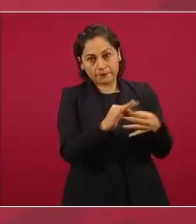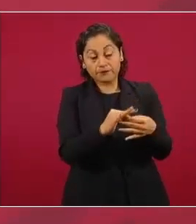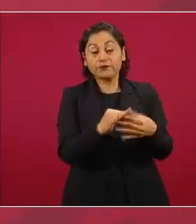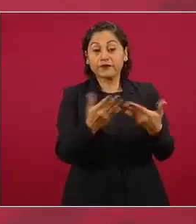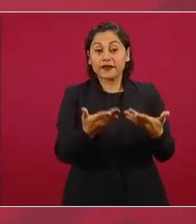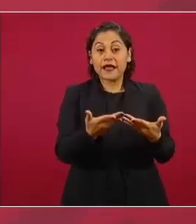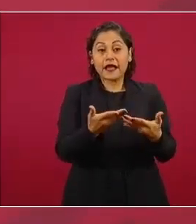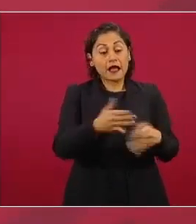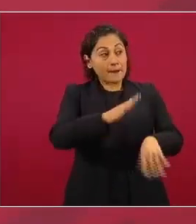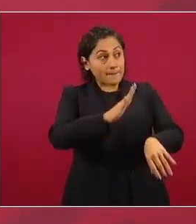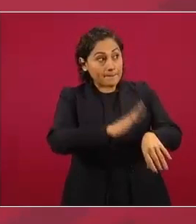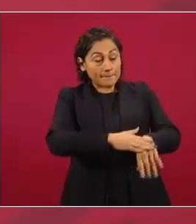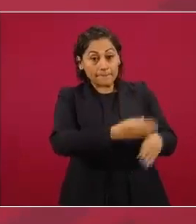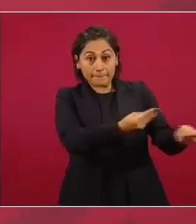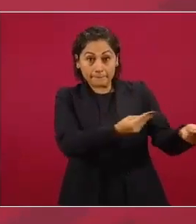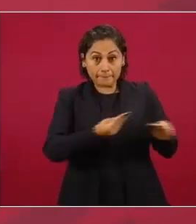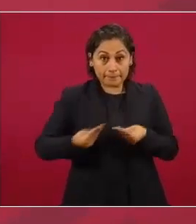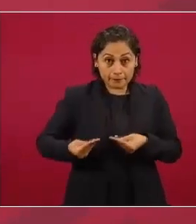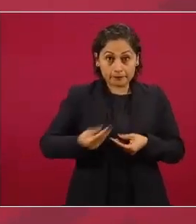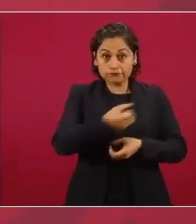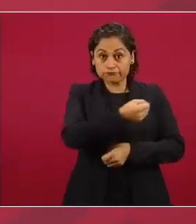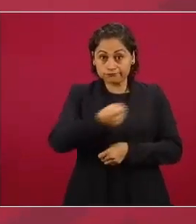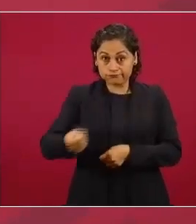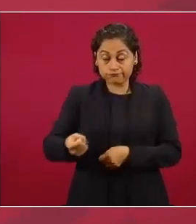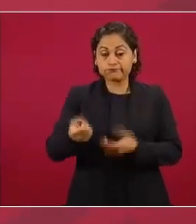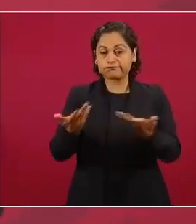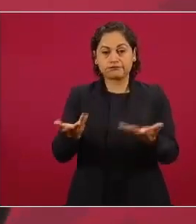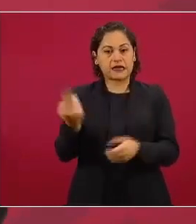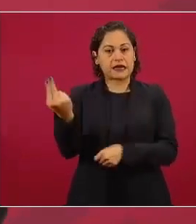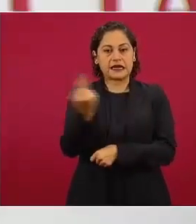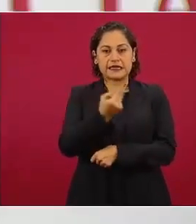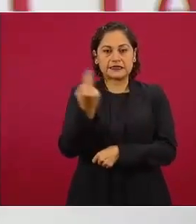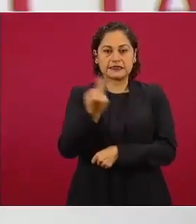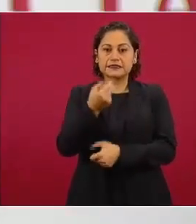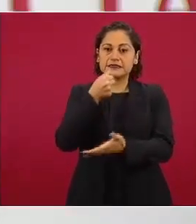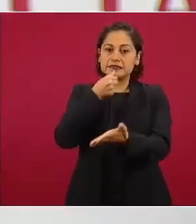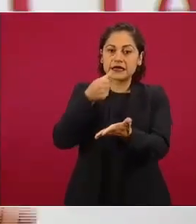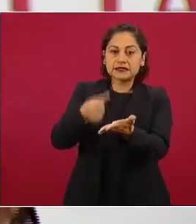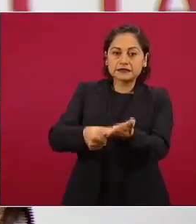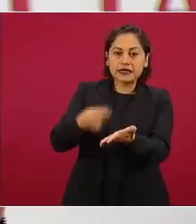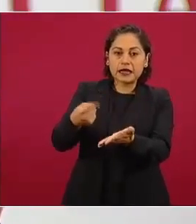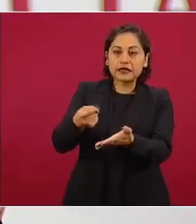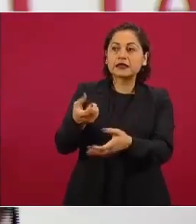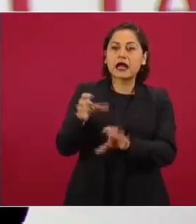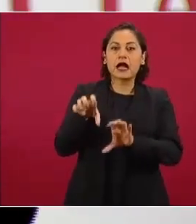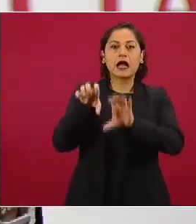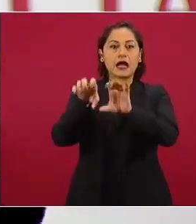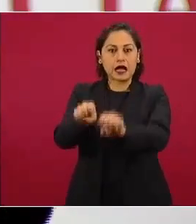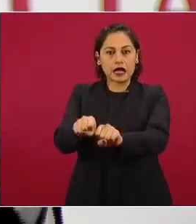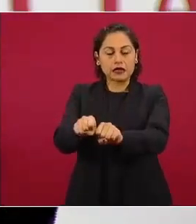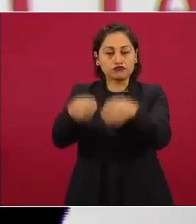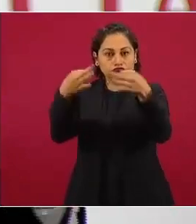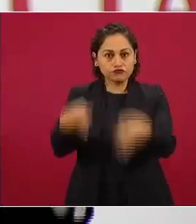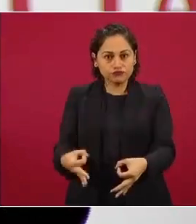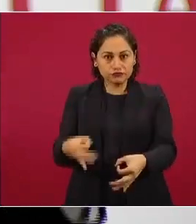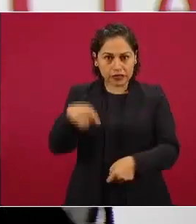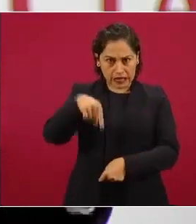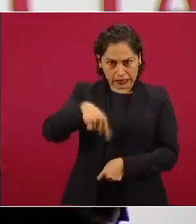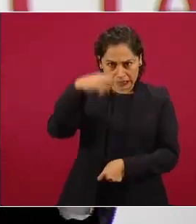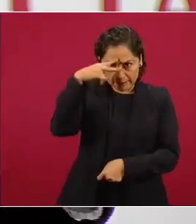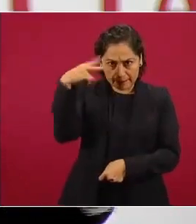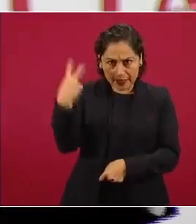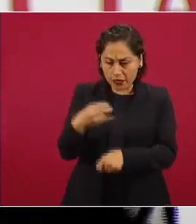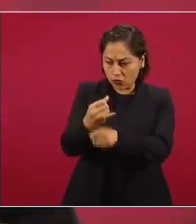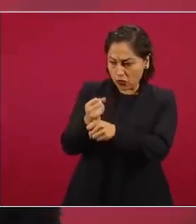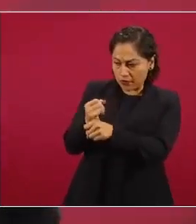solicitud necesitas una orden de aprehensión y en México no hay hoy una orden de aprehensión contra el